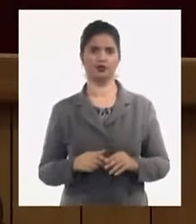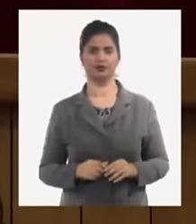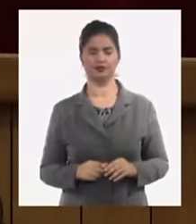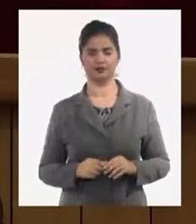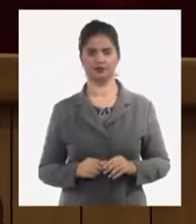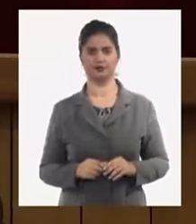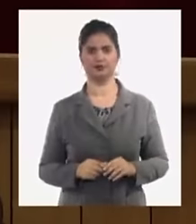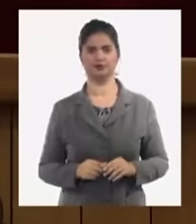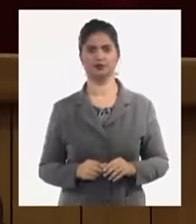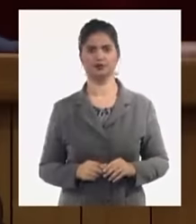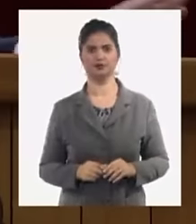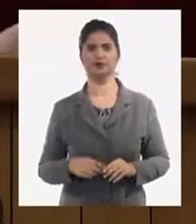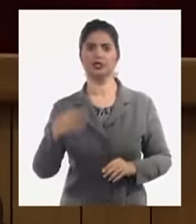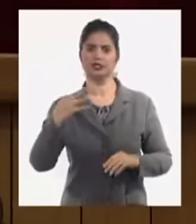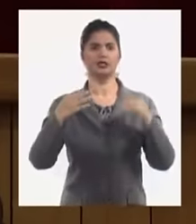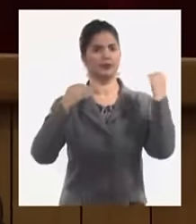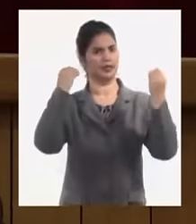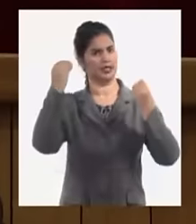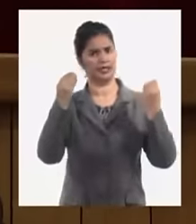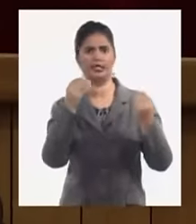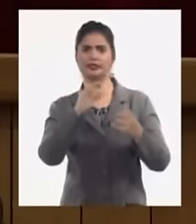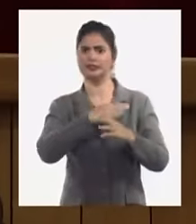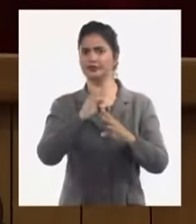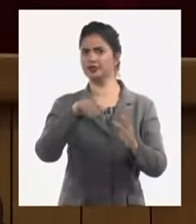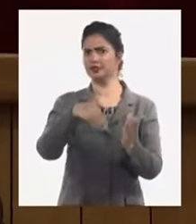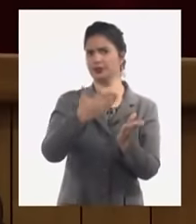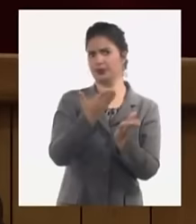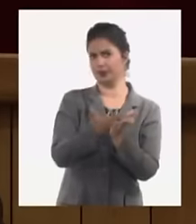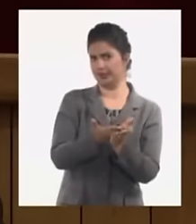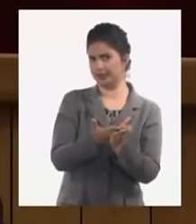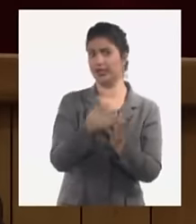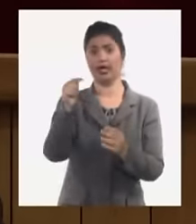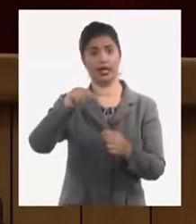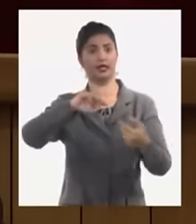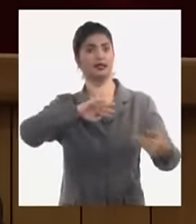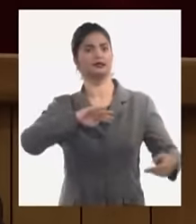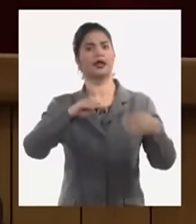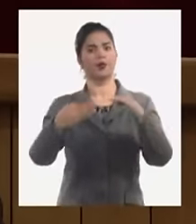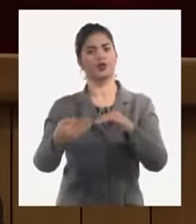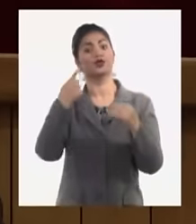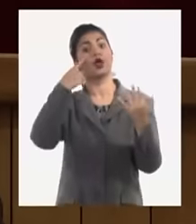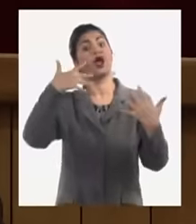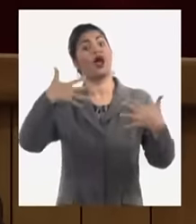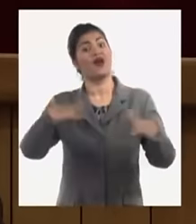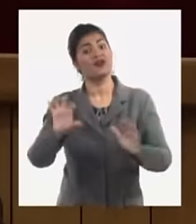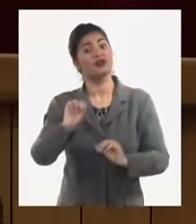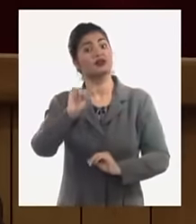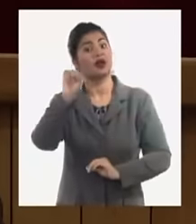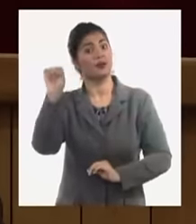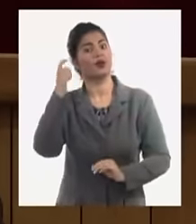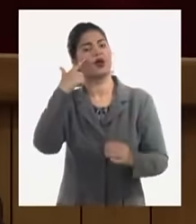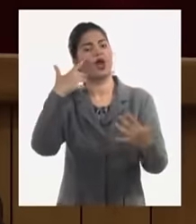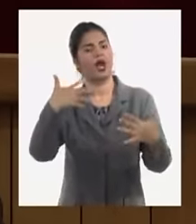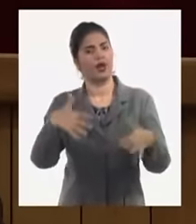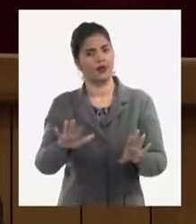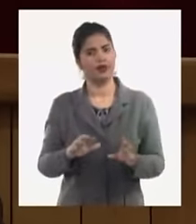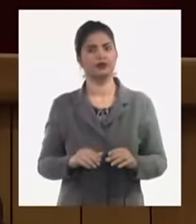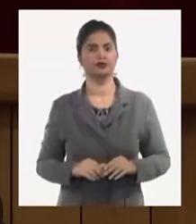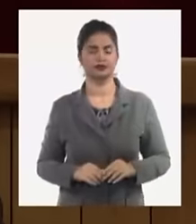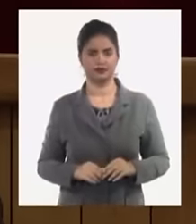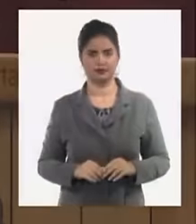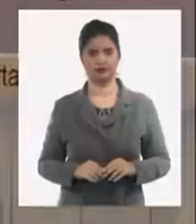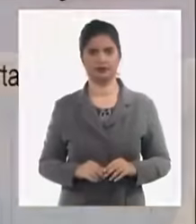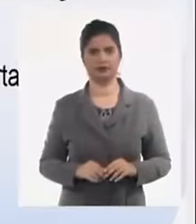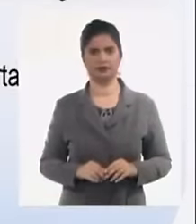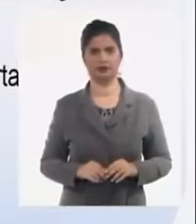análisis hay varias propuestas las vamos a estar discutiendo implementando con relación a las excepciones de impuestos